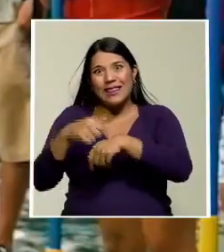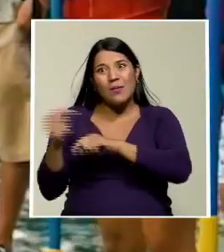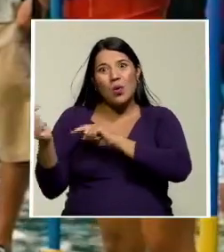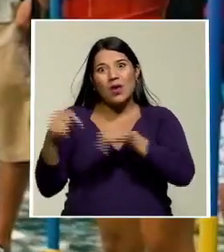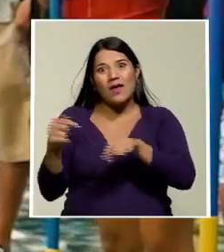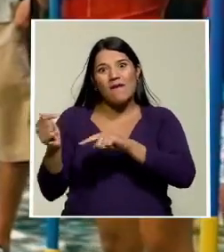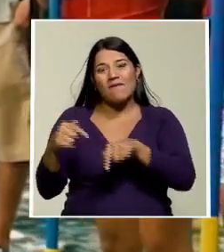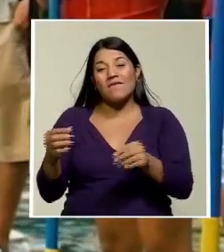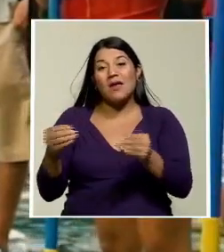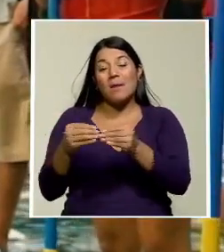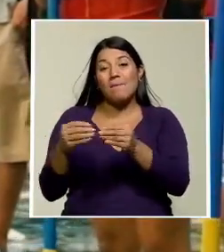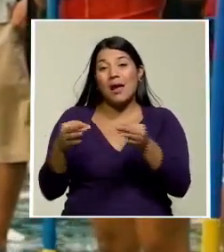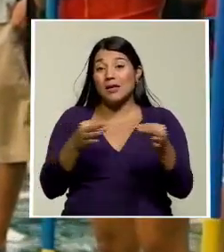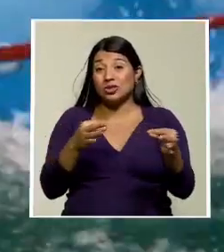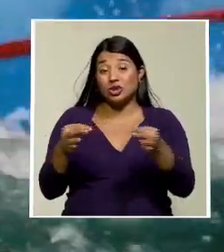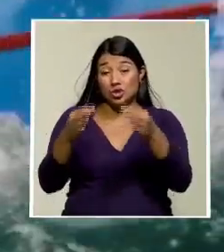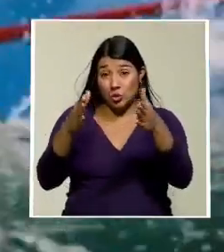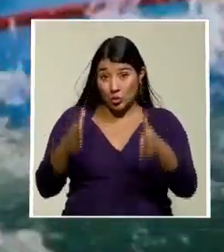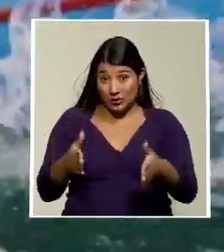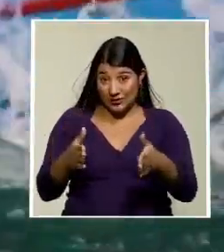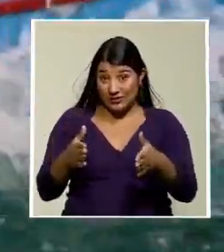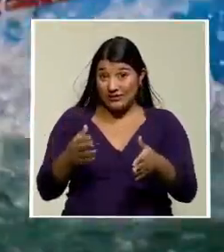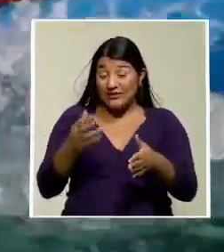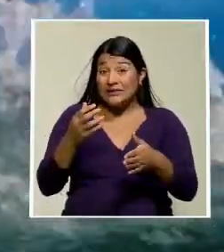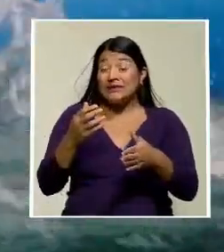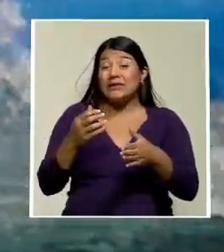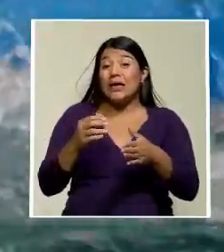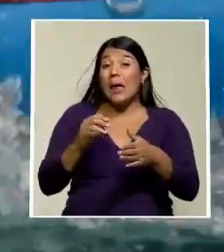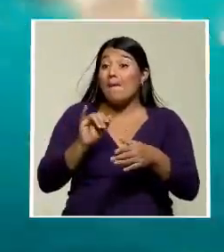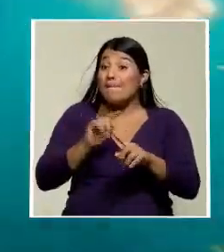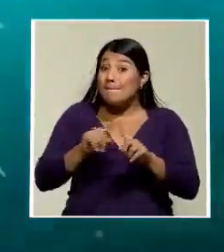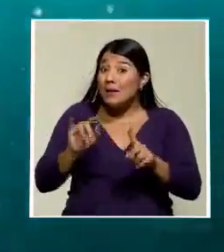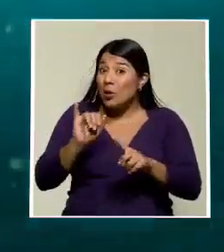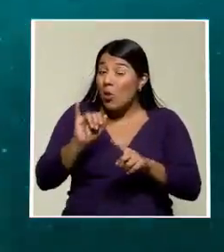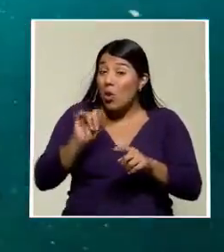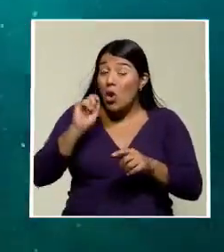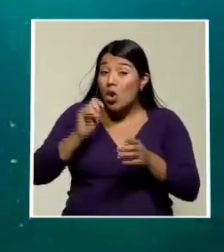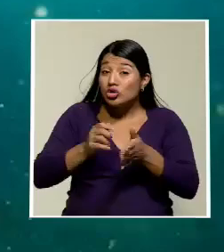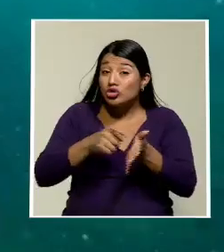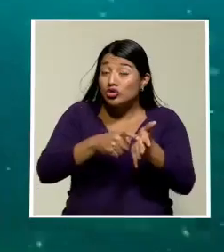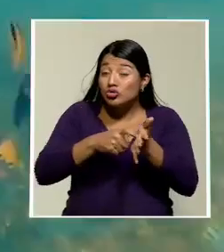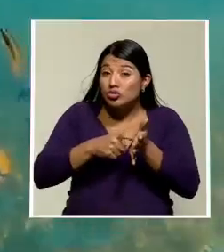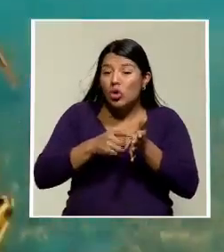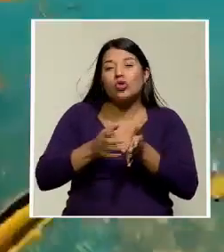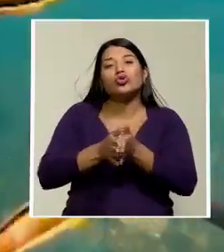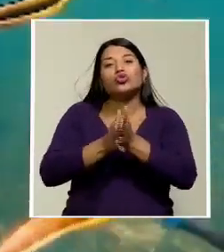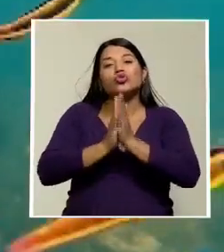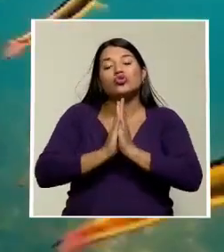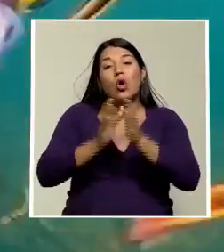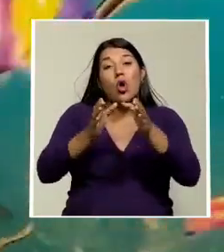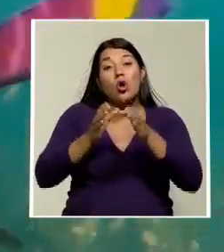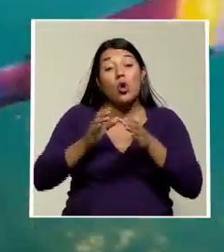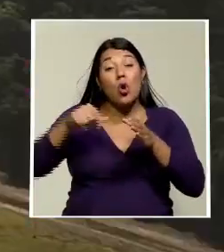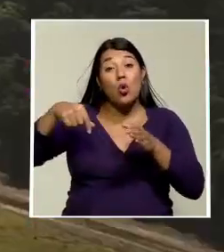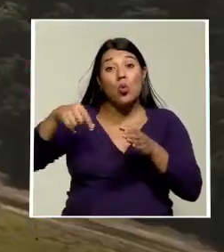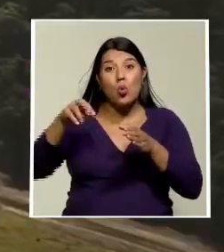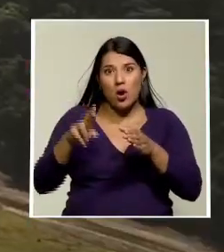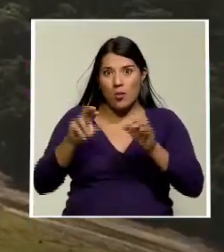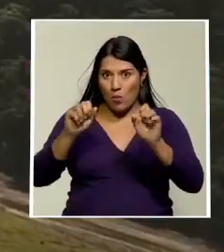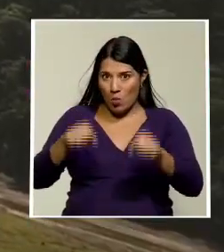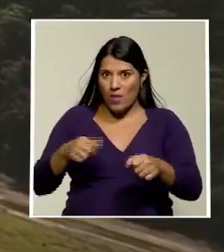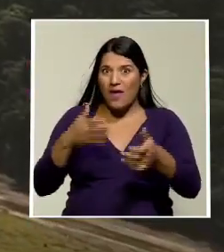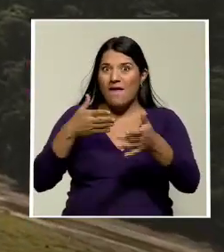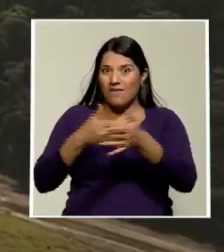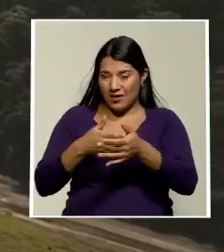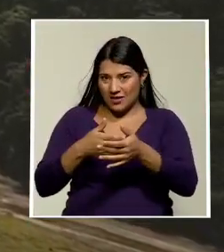los representantes de la Cámara, esto podría causar serios problemas a la economía nacional. Recordemos que el negocio del turismo en Costa